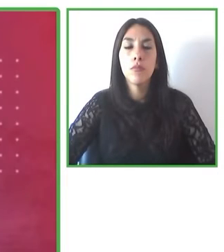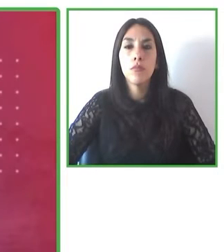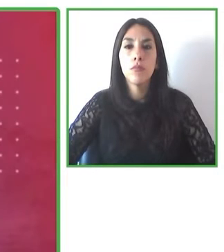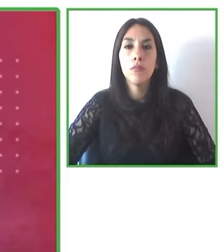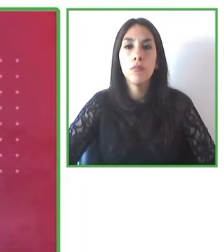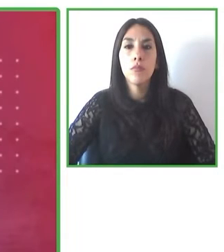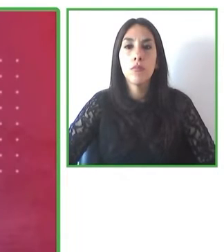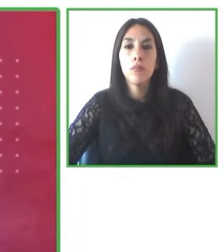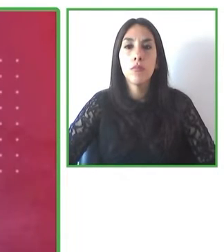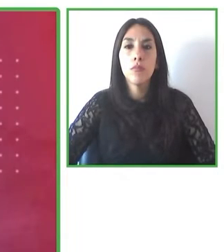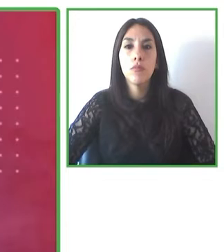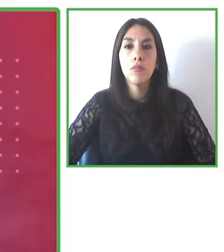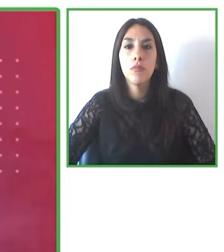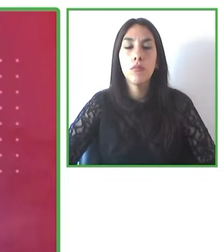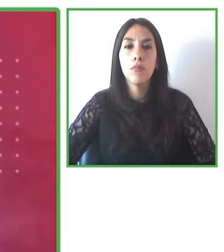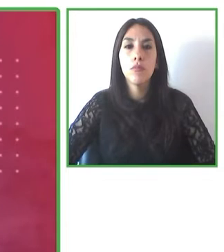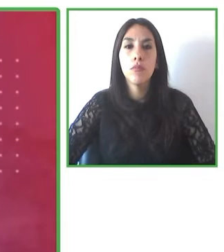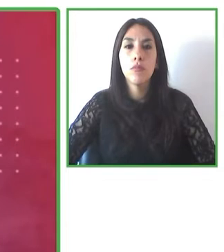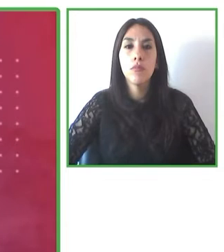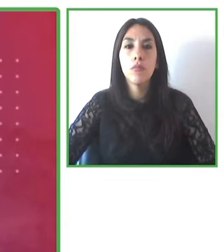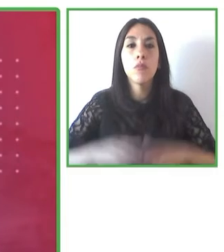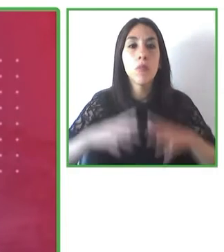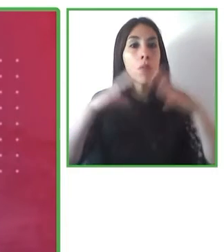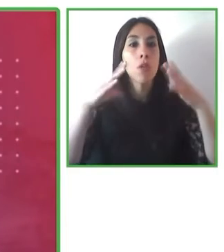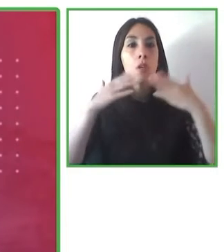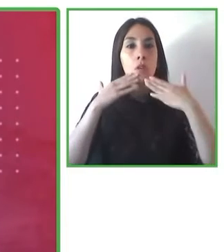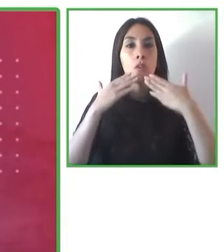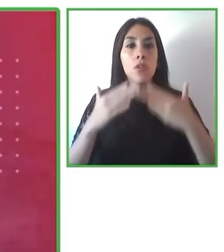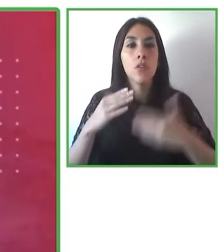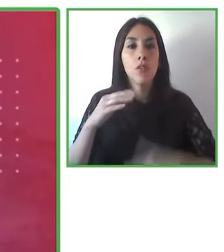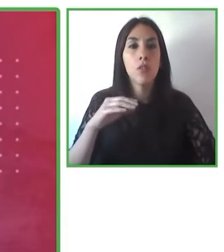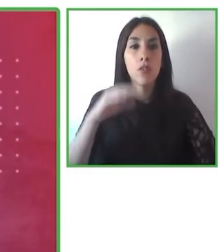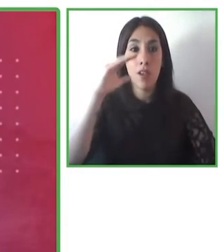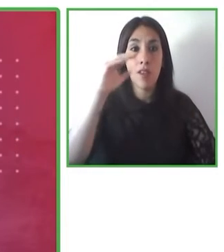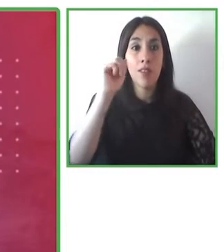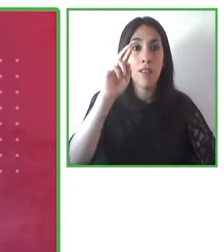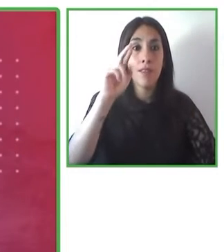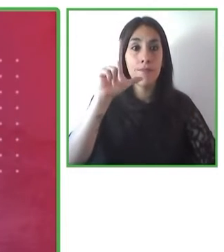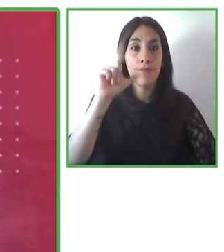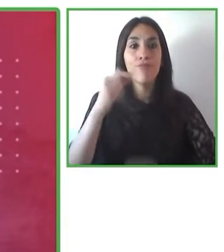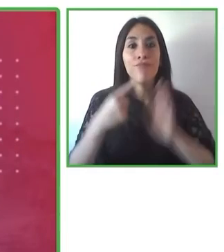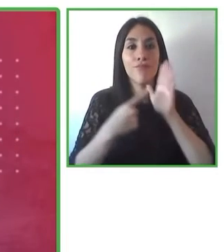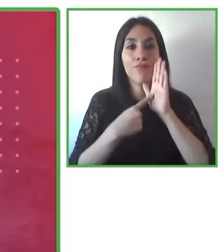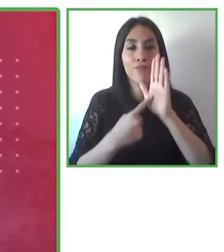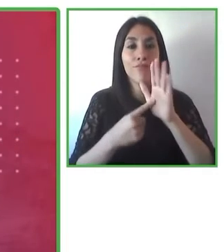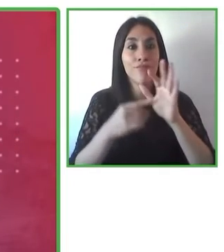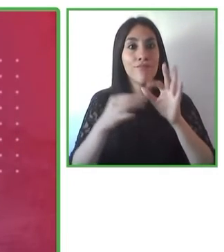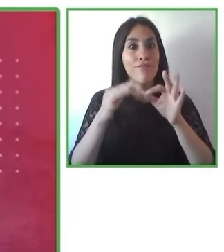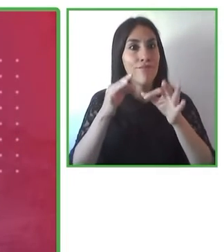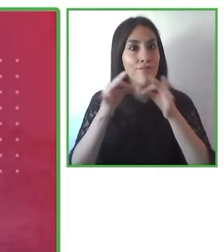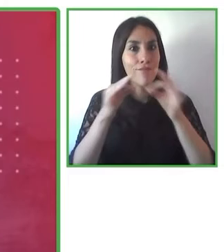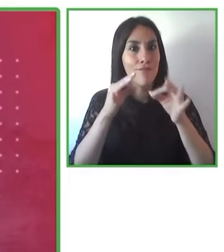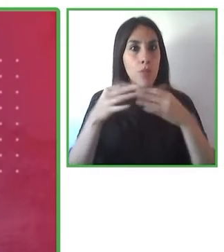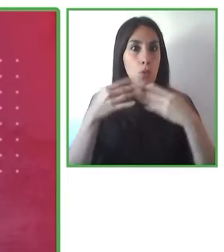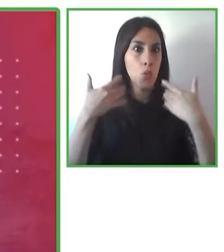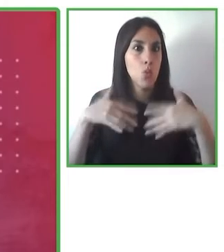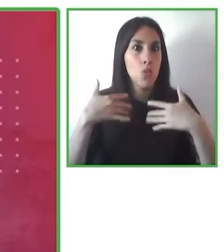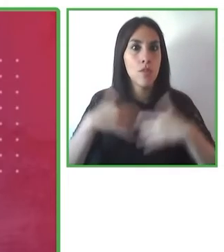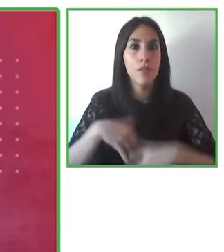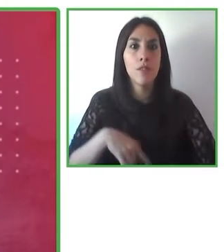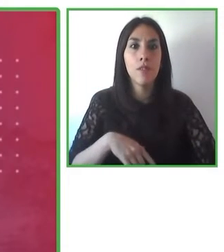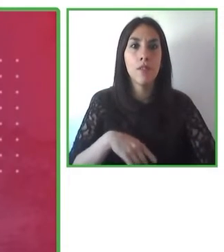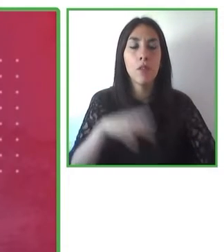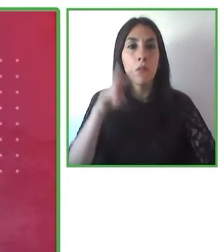Muchas gracias Carla por esta presentación. Es muy importante que se visibilice que no solo las personas con